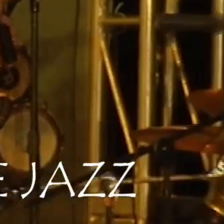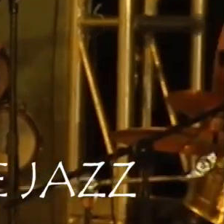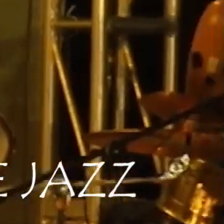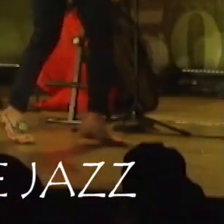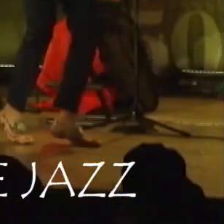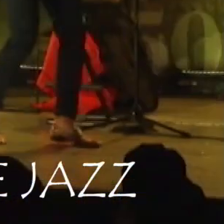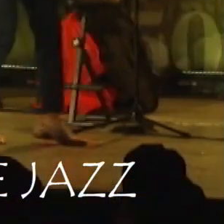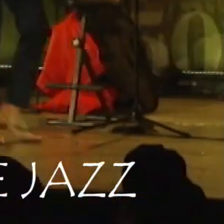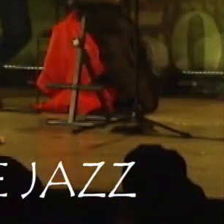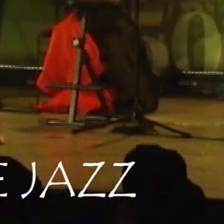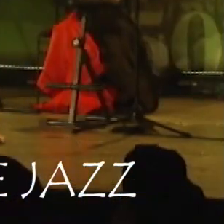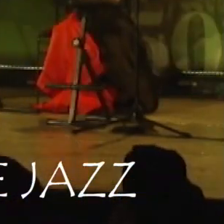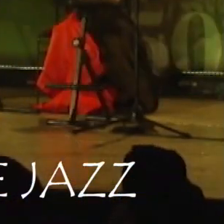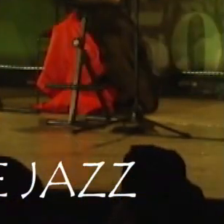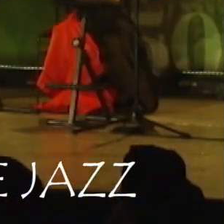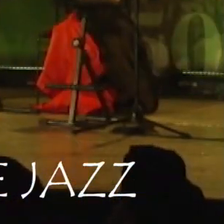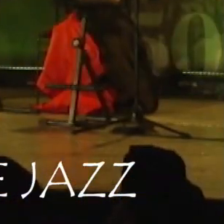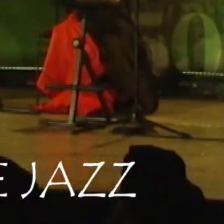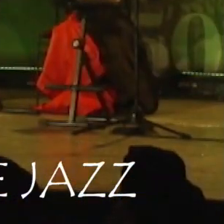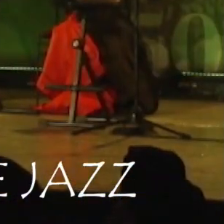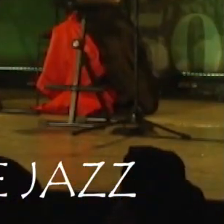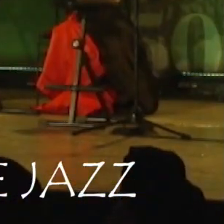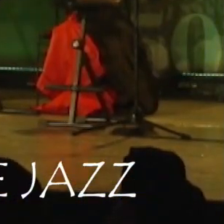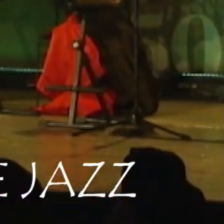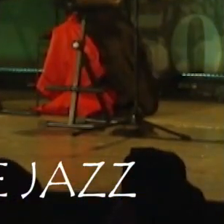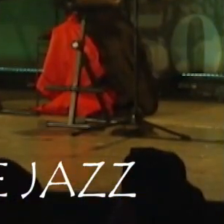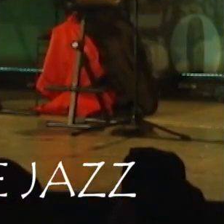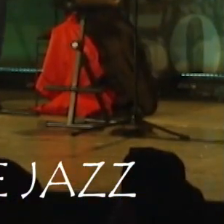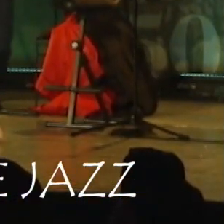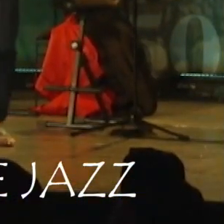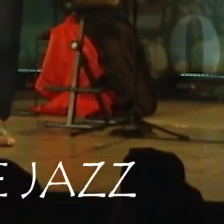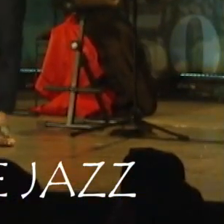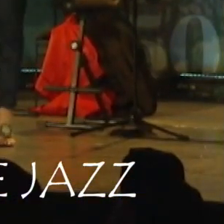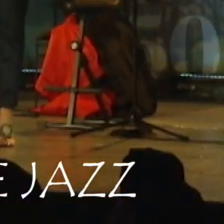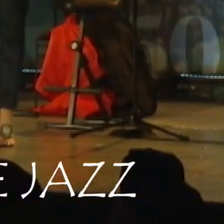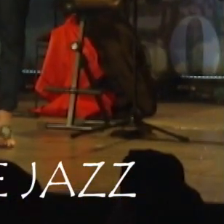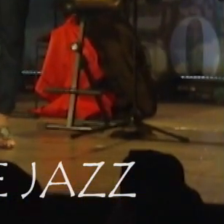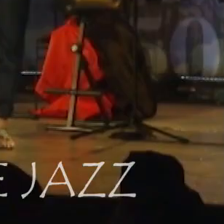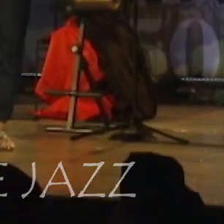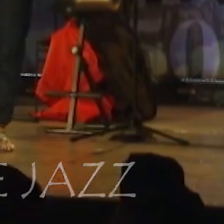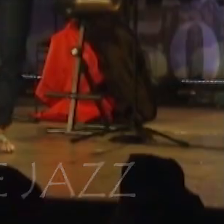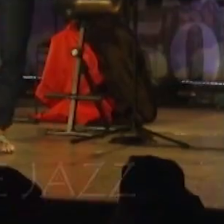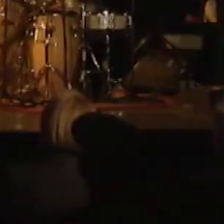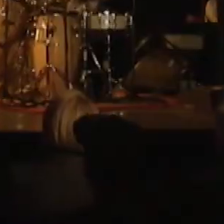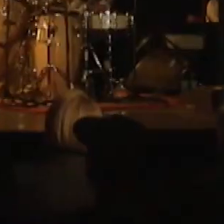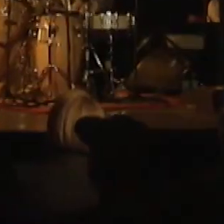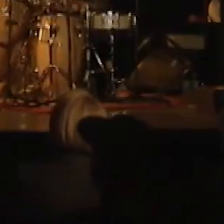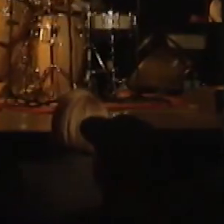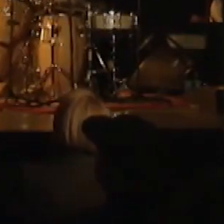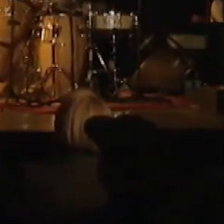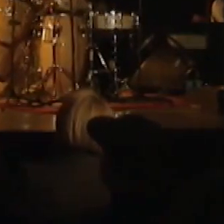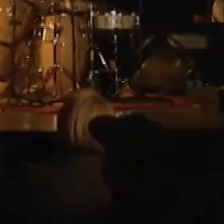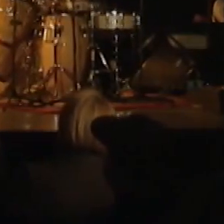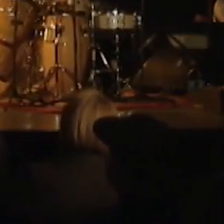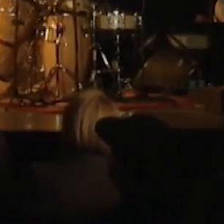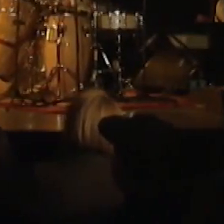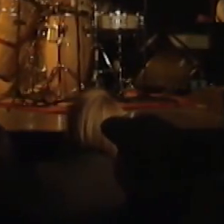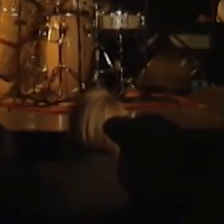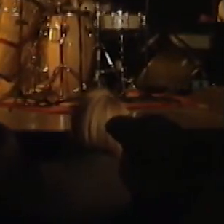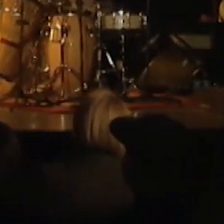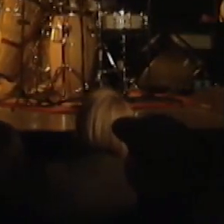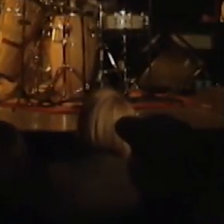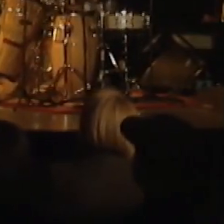no se pierda lo mejor de este festival artístico cultural realizado en la ciudad de Guanajuato